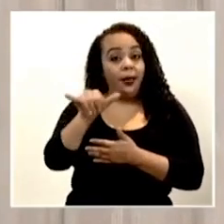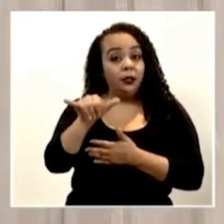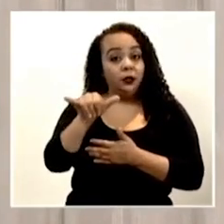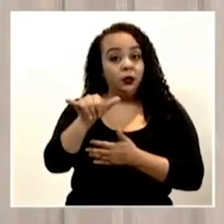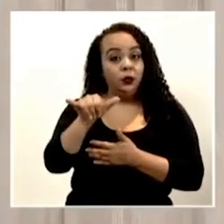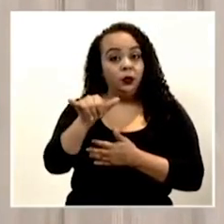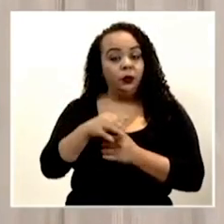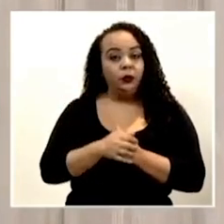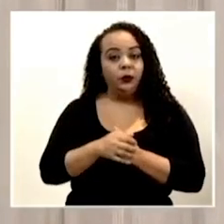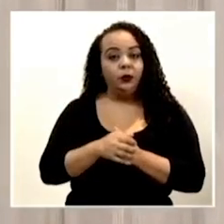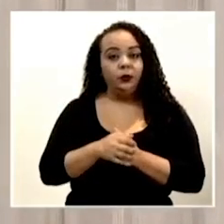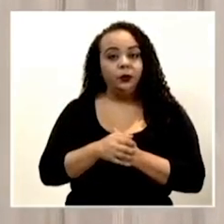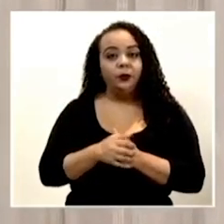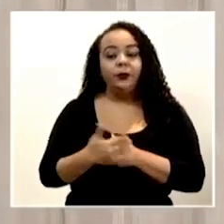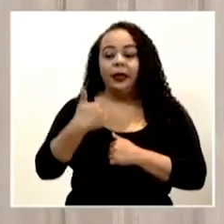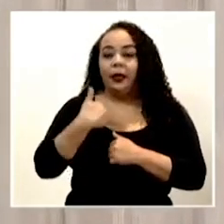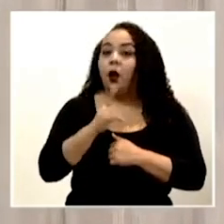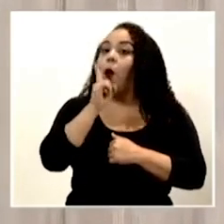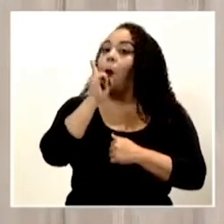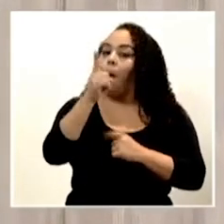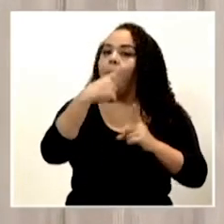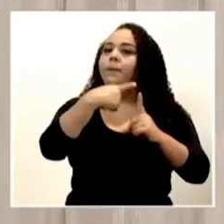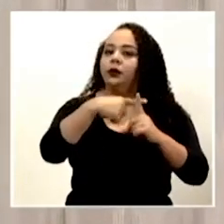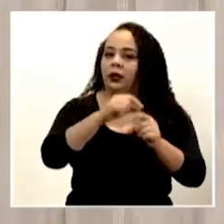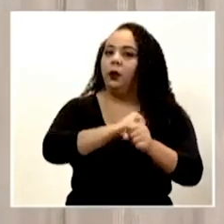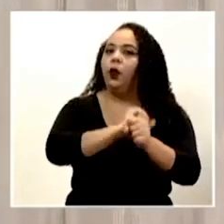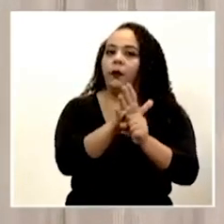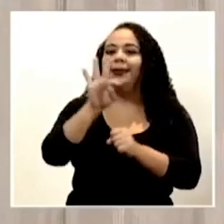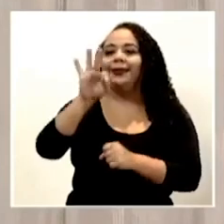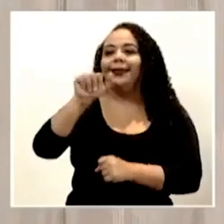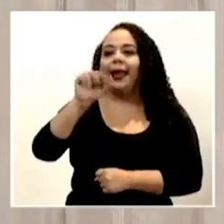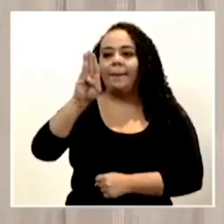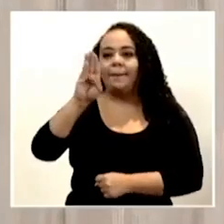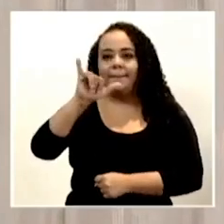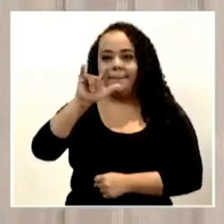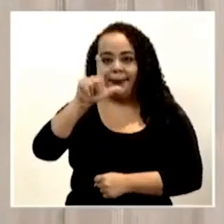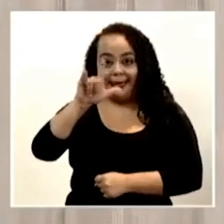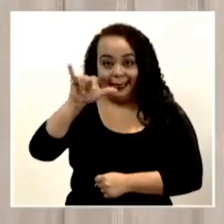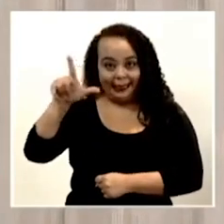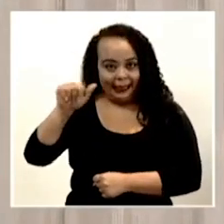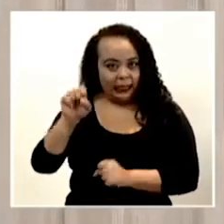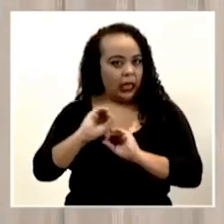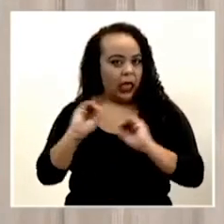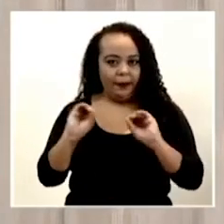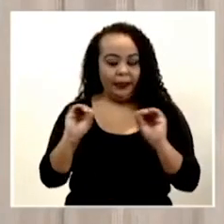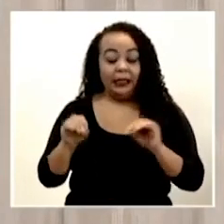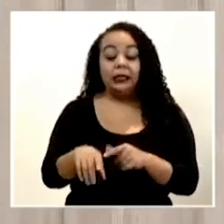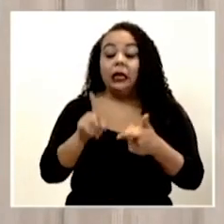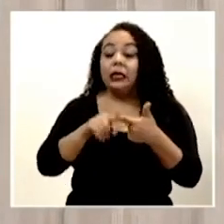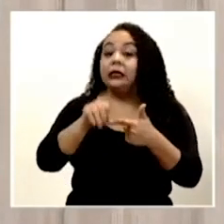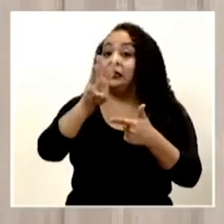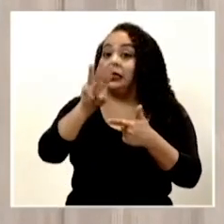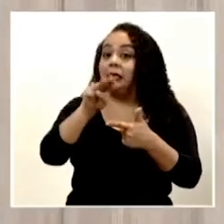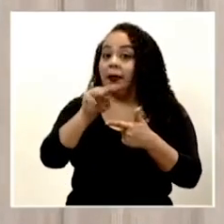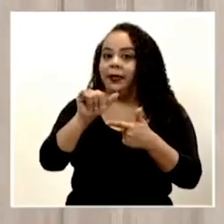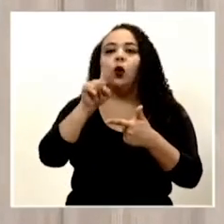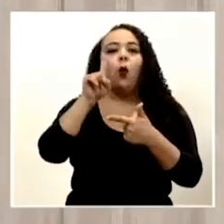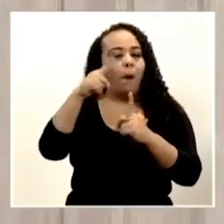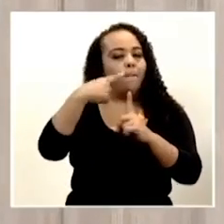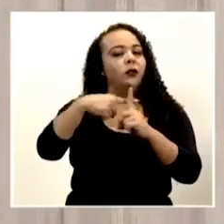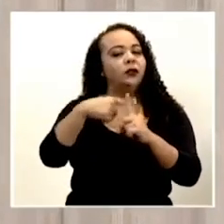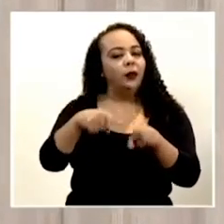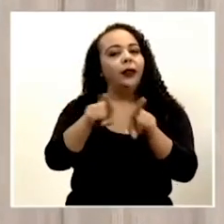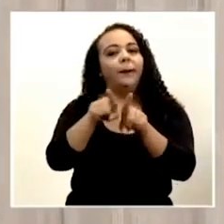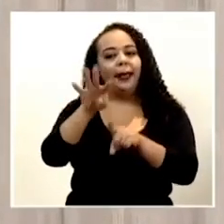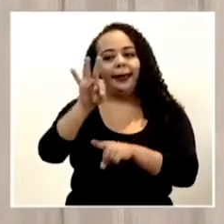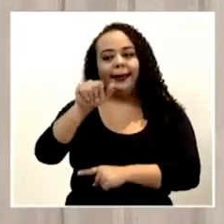hubo un positivo en tablillas nada más. El 6 de mayo hubo un positivo también en